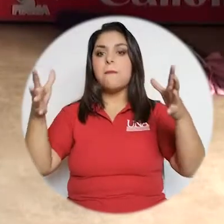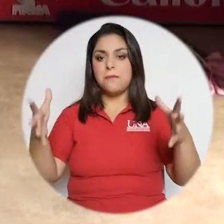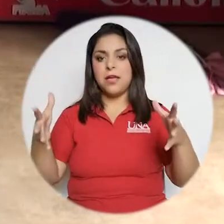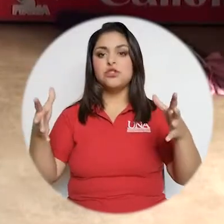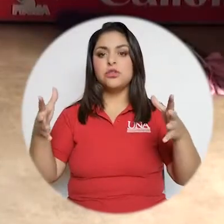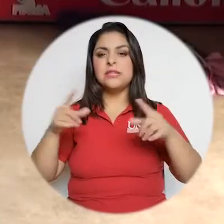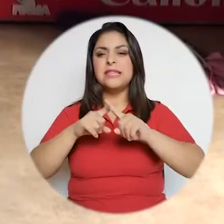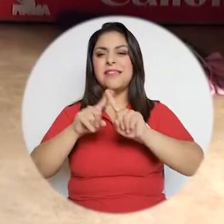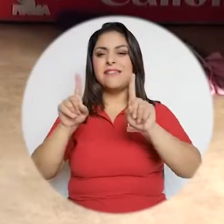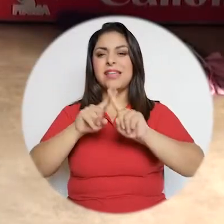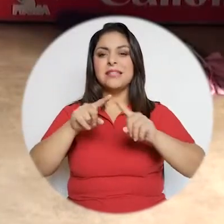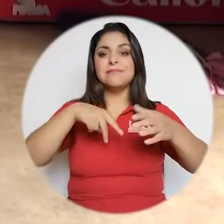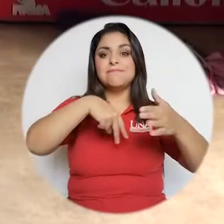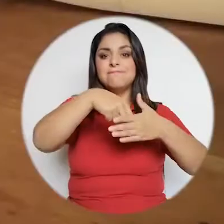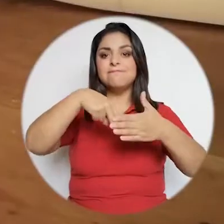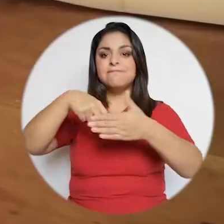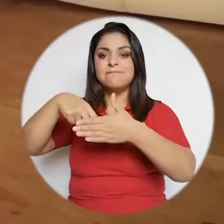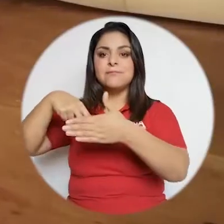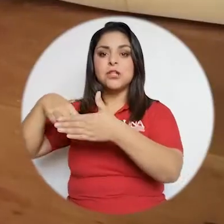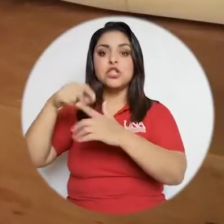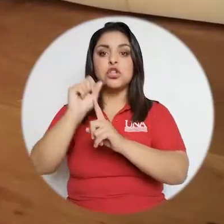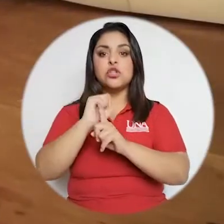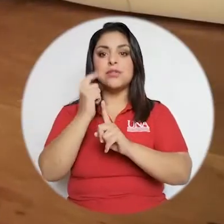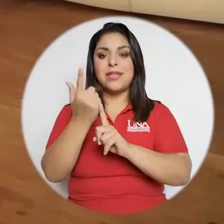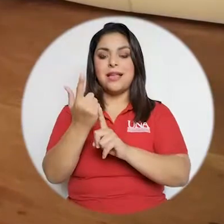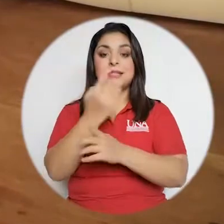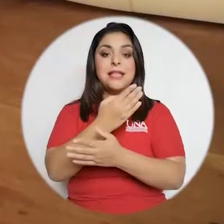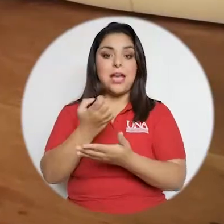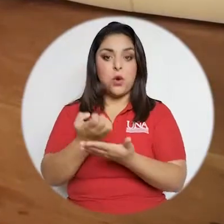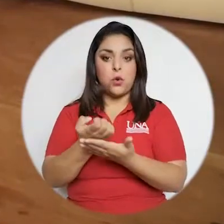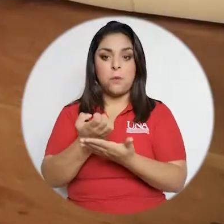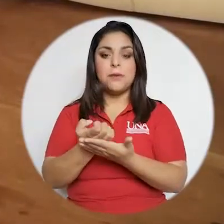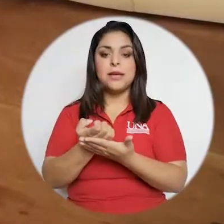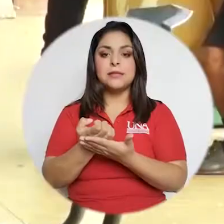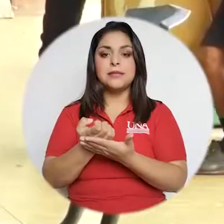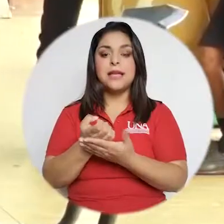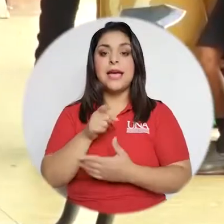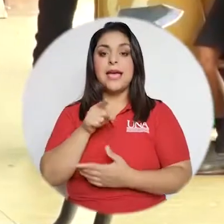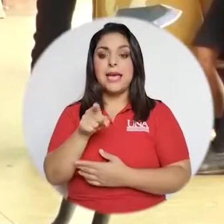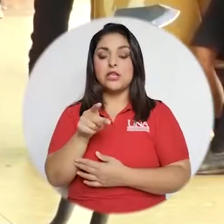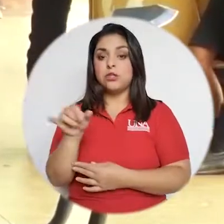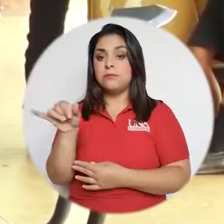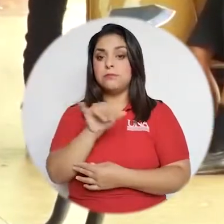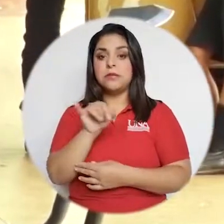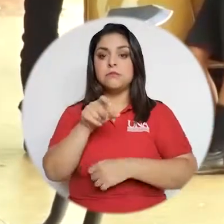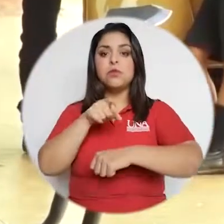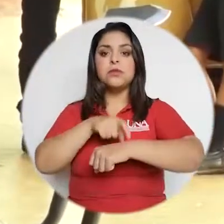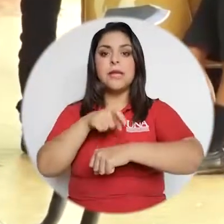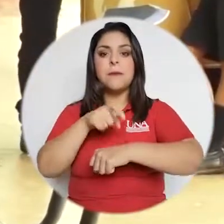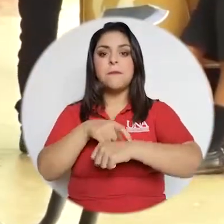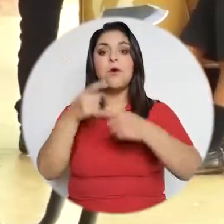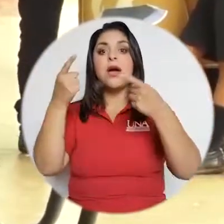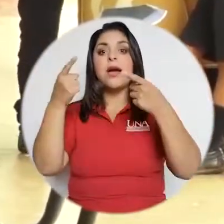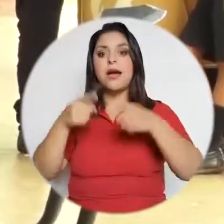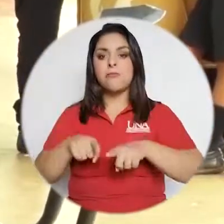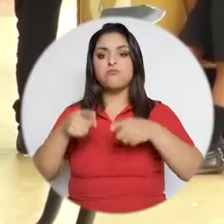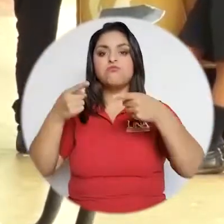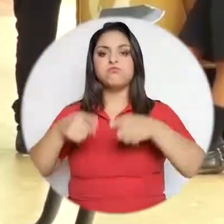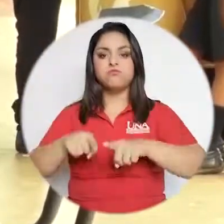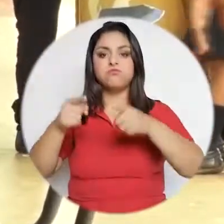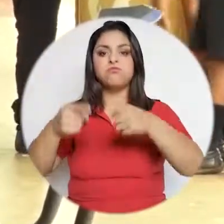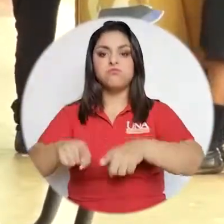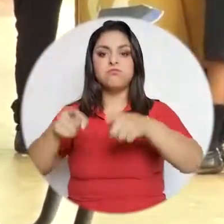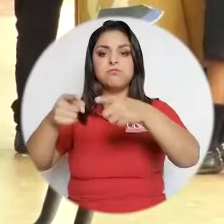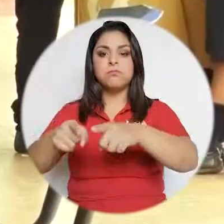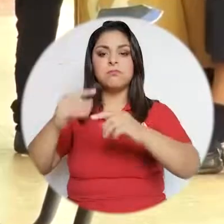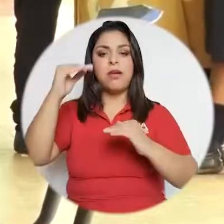brechas, de brechas sociales y económicas que son al mismo tiempo causa y consecuencia de